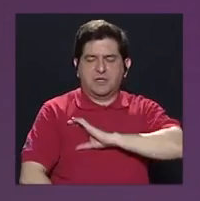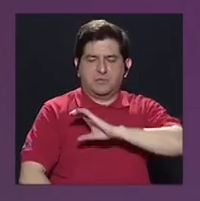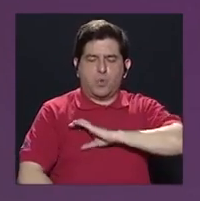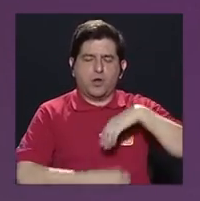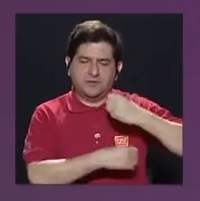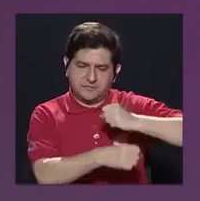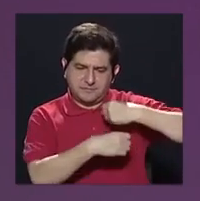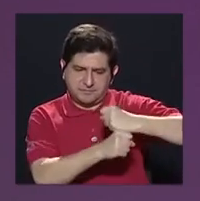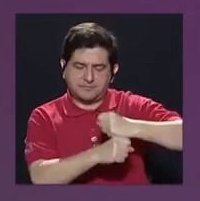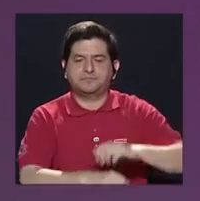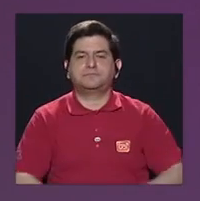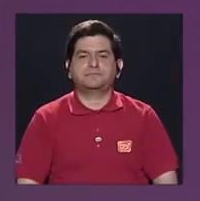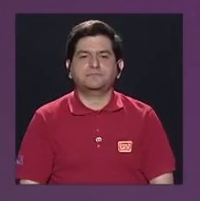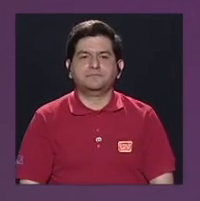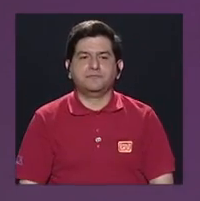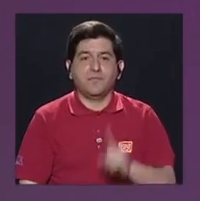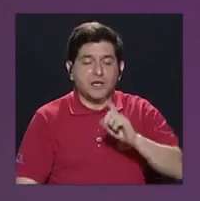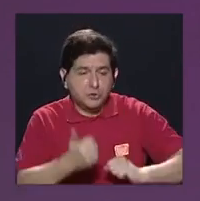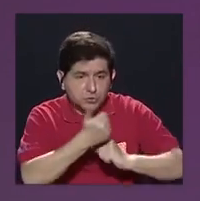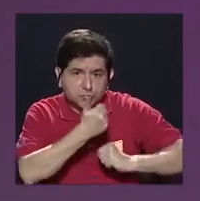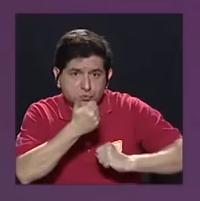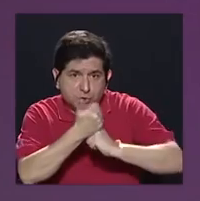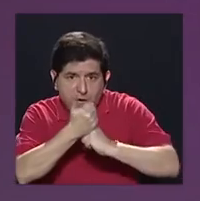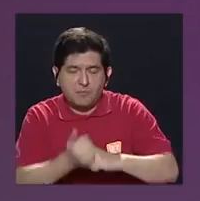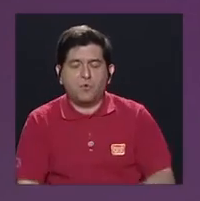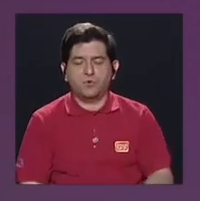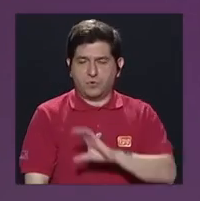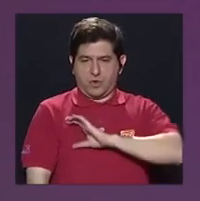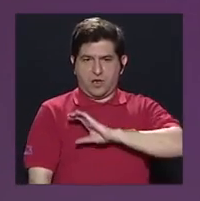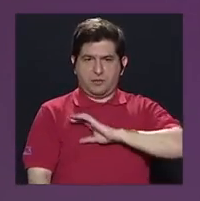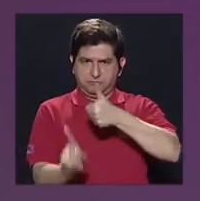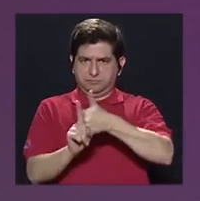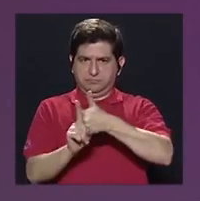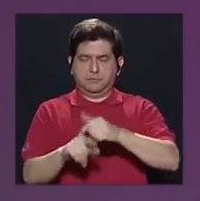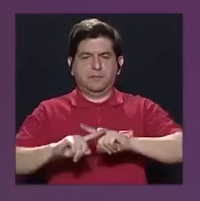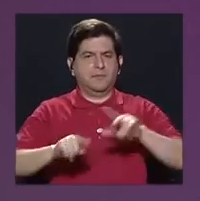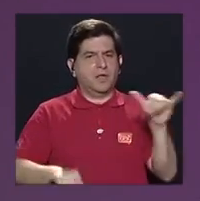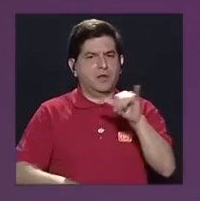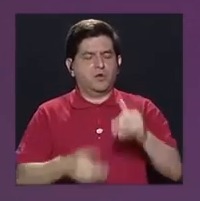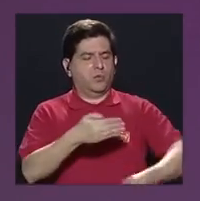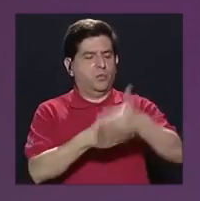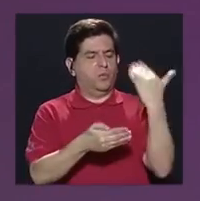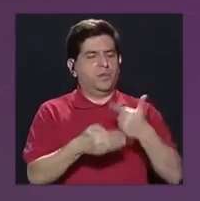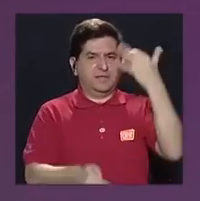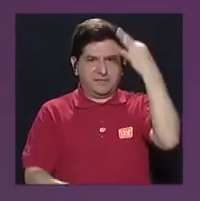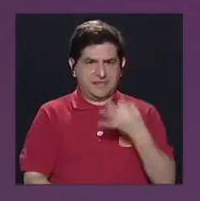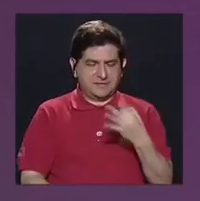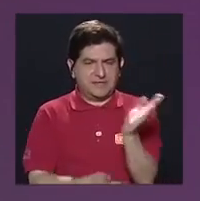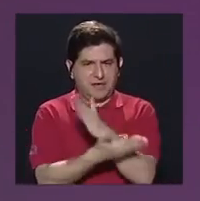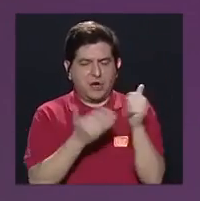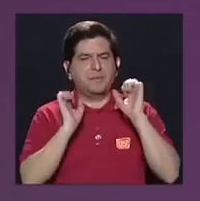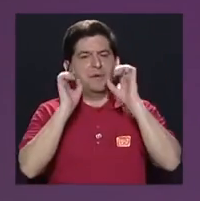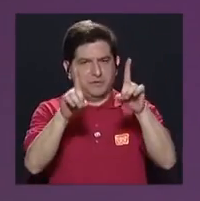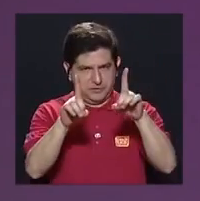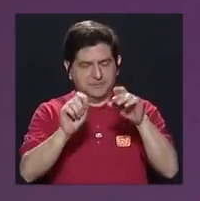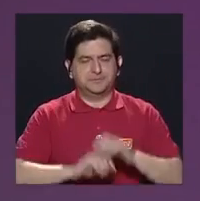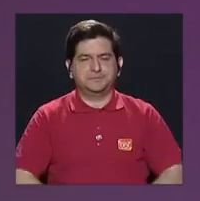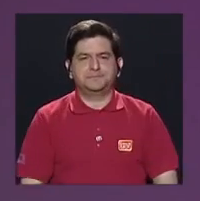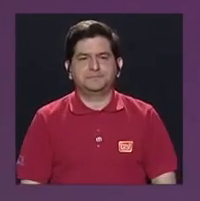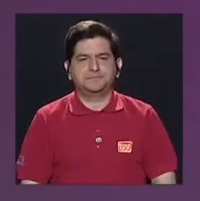municipal, como un reforzamiento a lo que es la fuerza pública, pero también detrás de esto yo creo que viene la parte de educación.